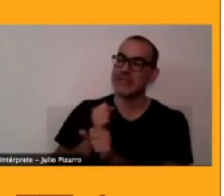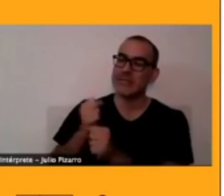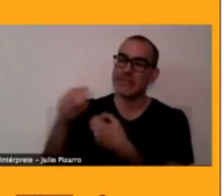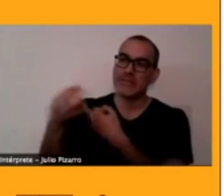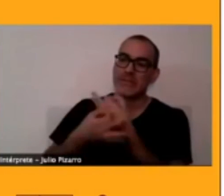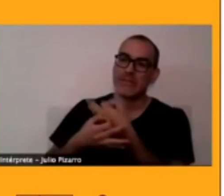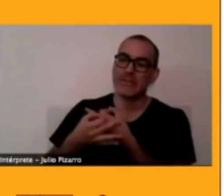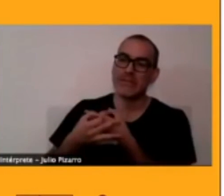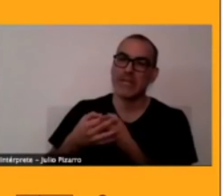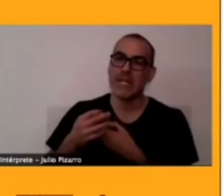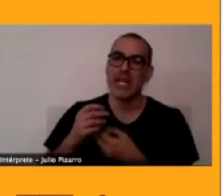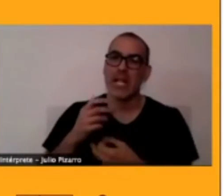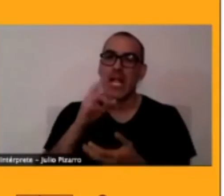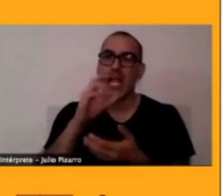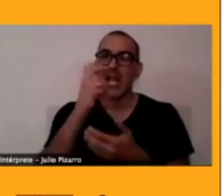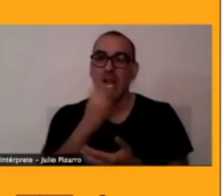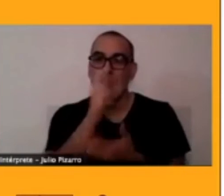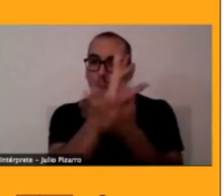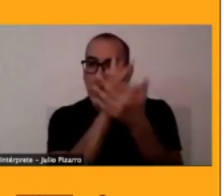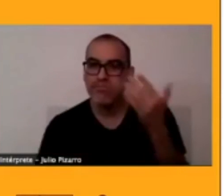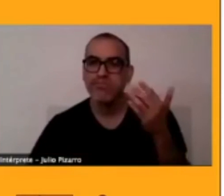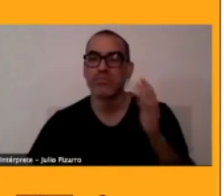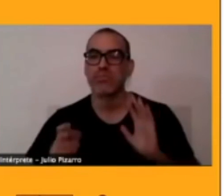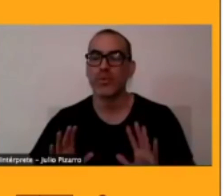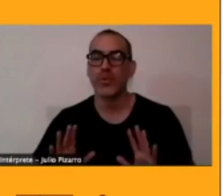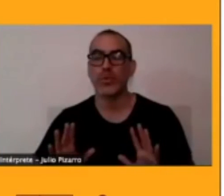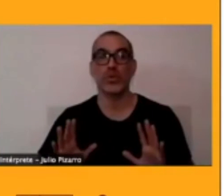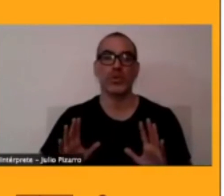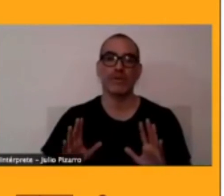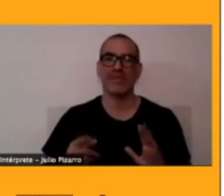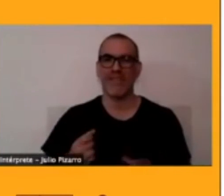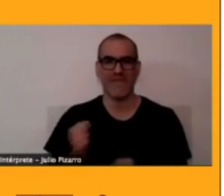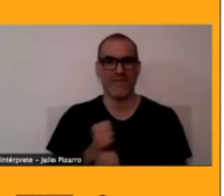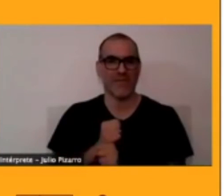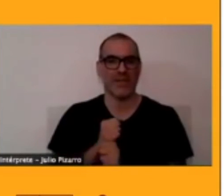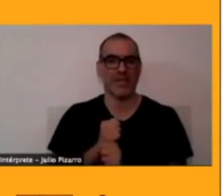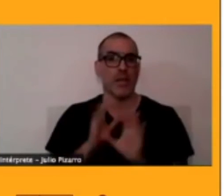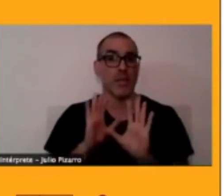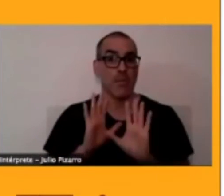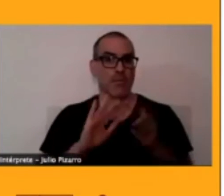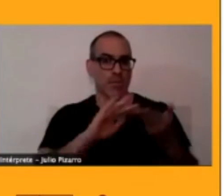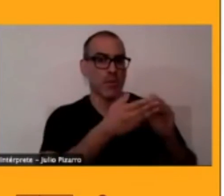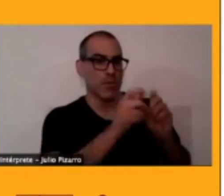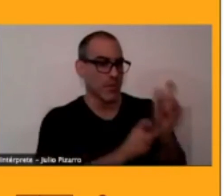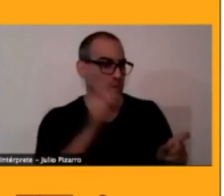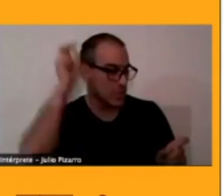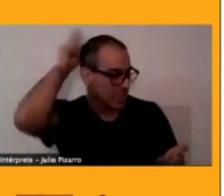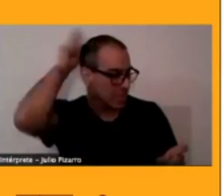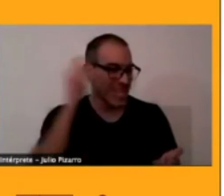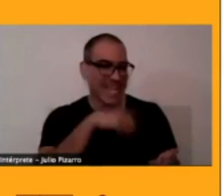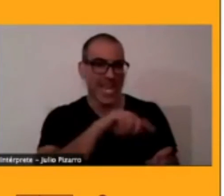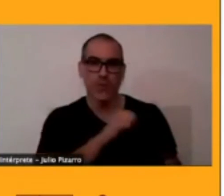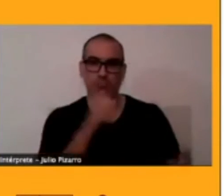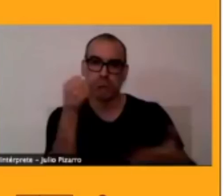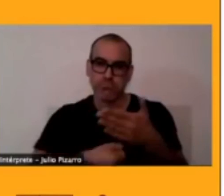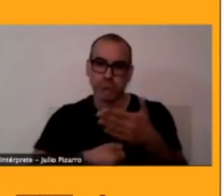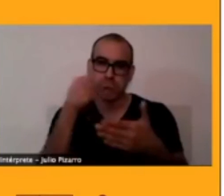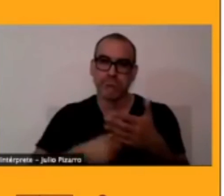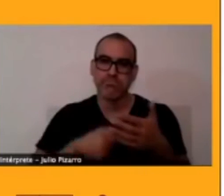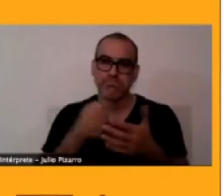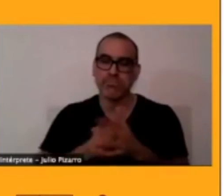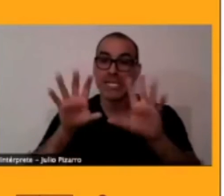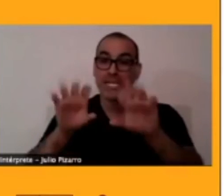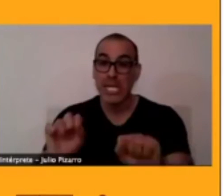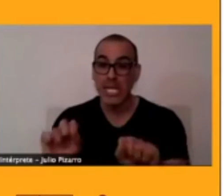otro tú tienes una comunidad que lucha muy duro por revitalizarlo verdad y entonces en ese contexto yo